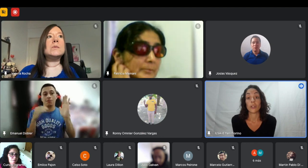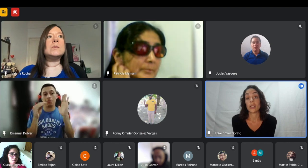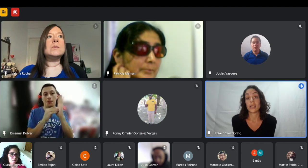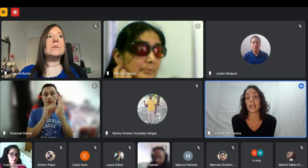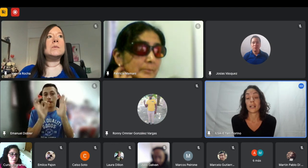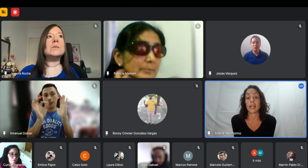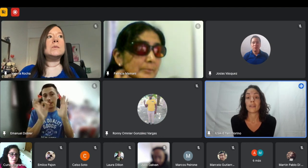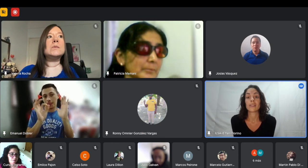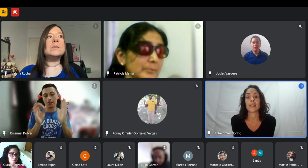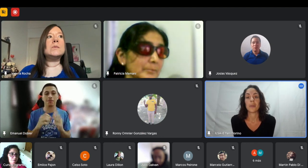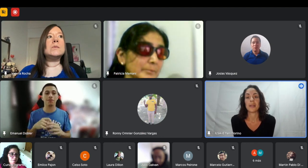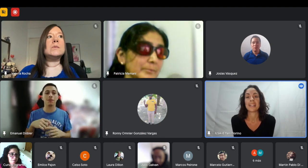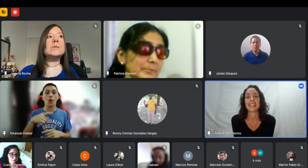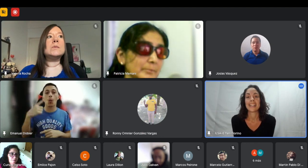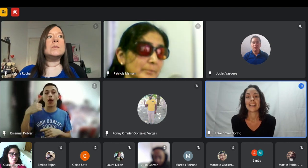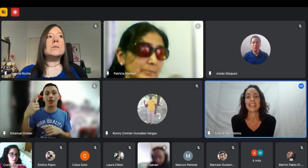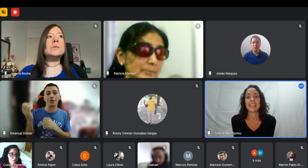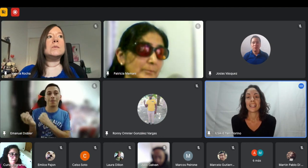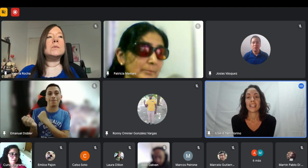que no claro